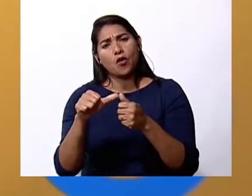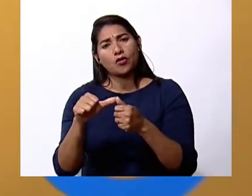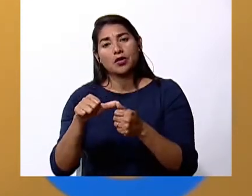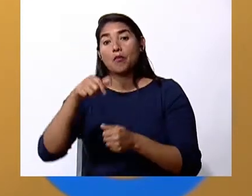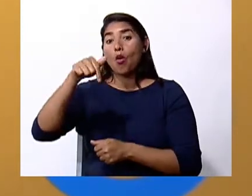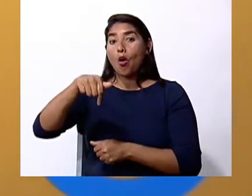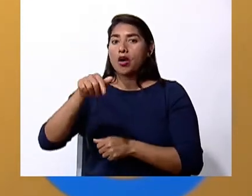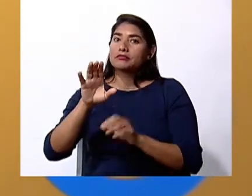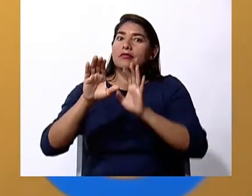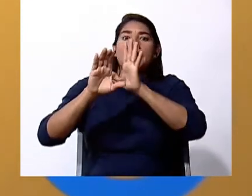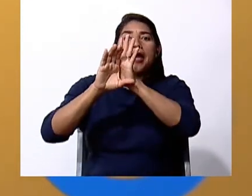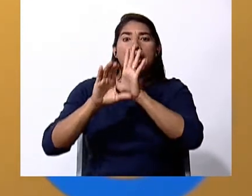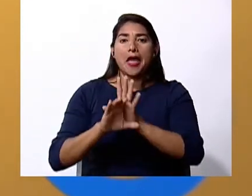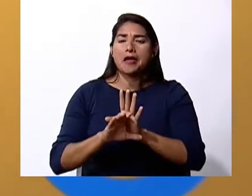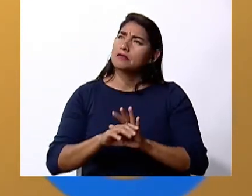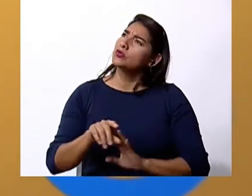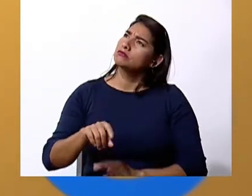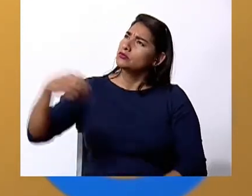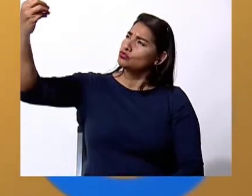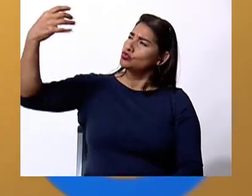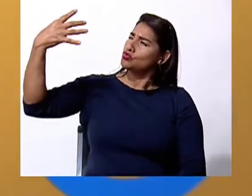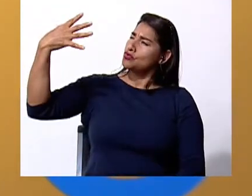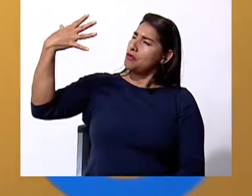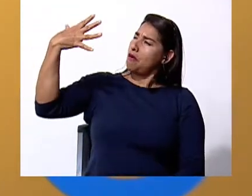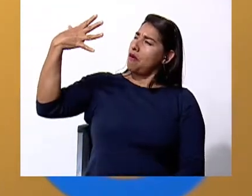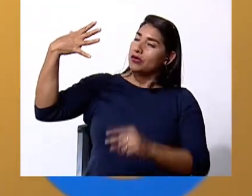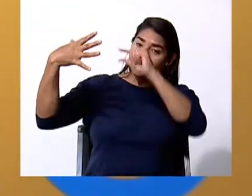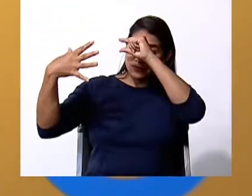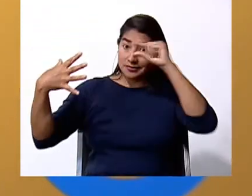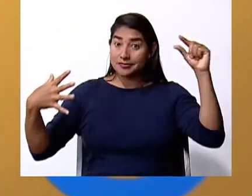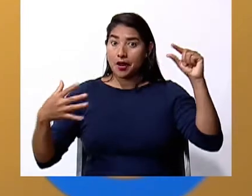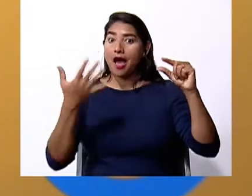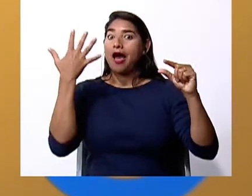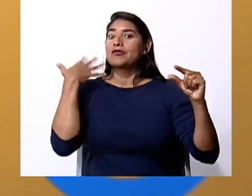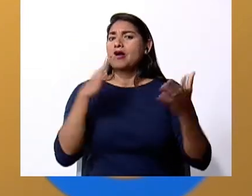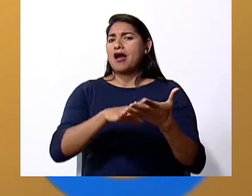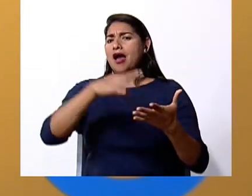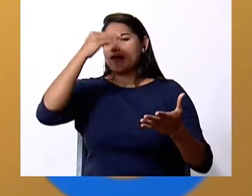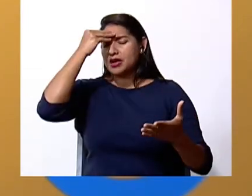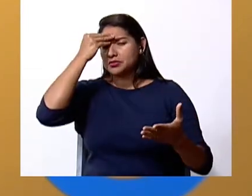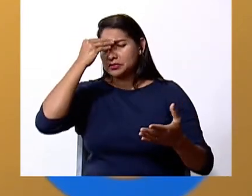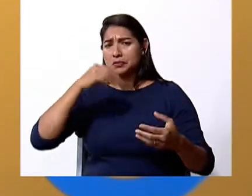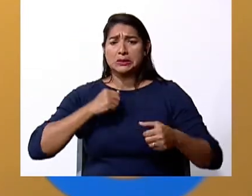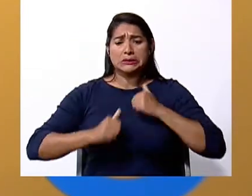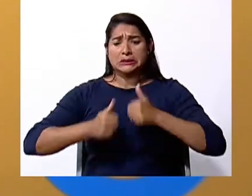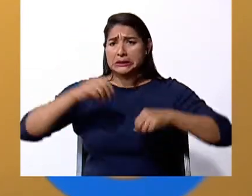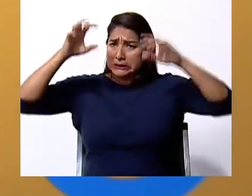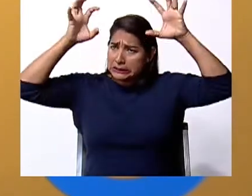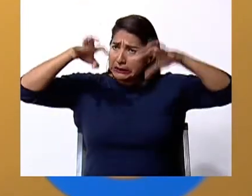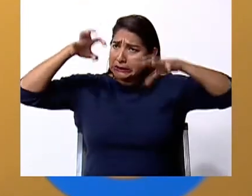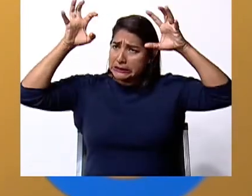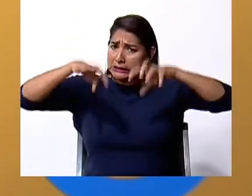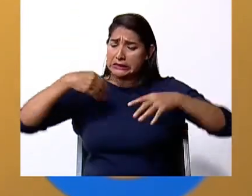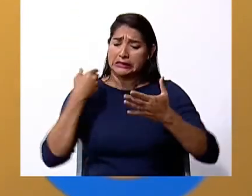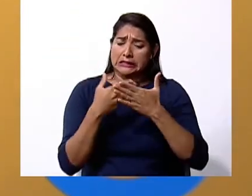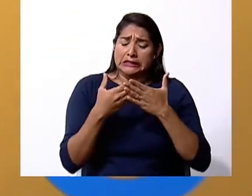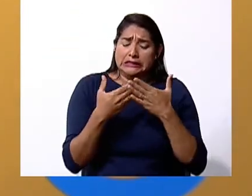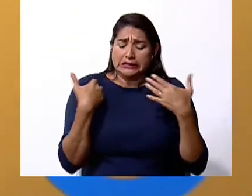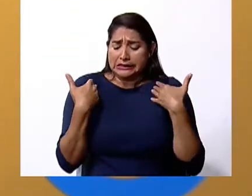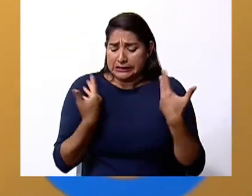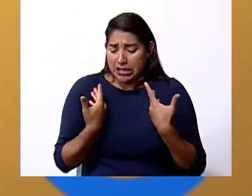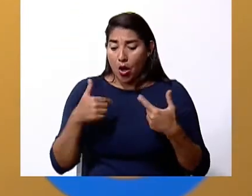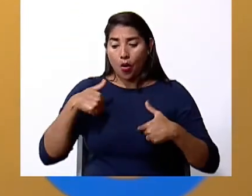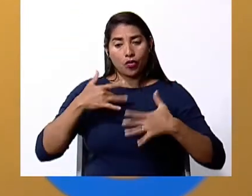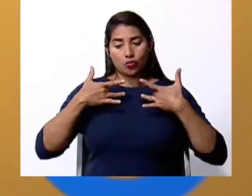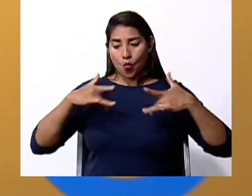hoy, por ejemplo, está haciendo sol. ¿Se acuerdan que la semana pasada la profe venía mojándose del aguacero que estaba cayendo? Hoy